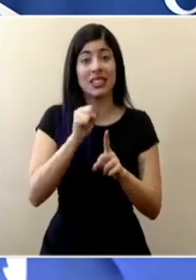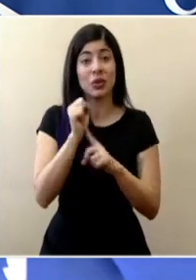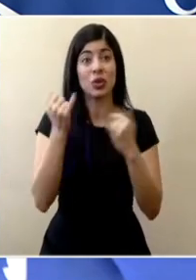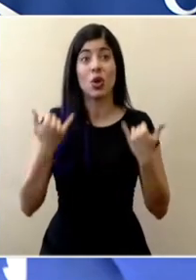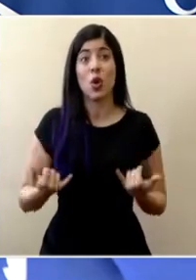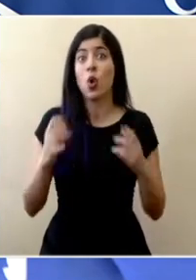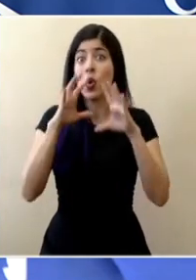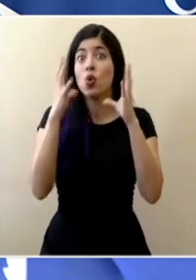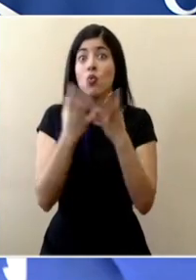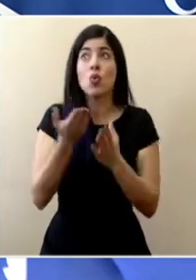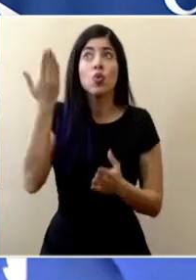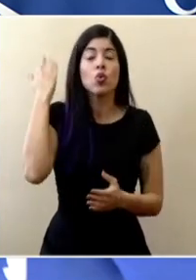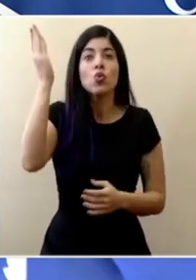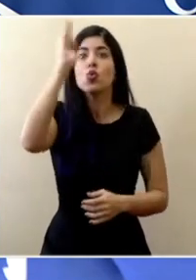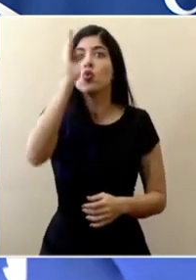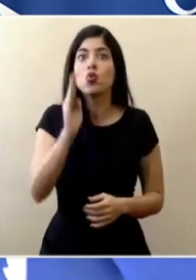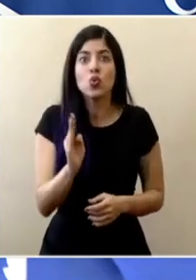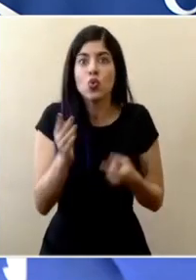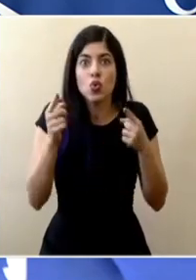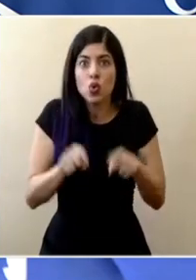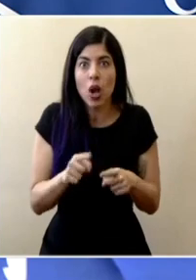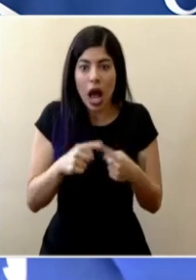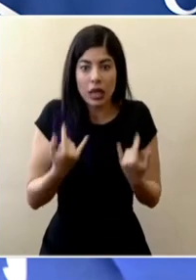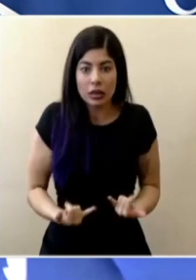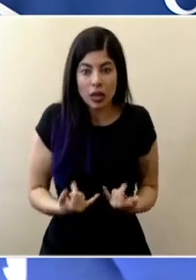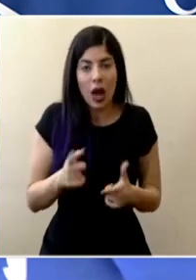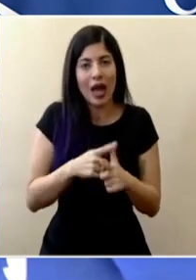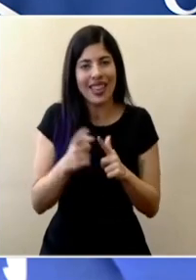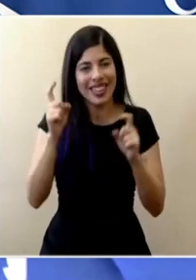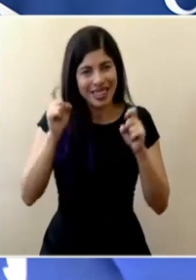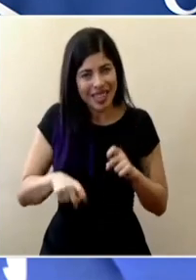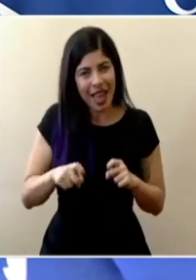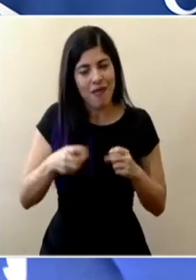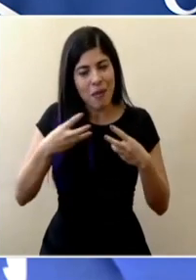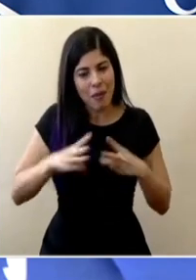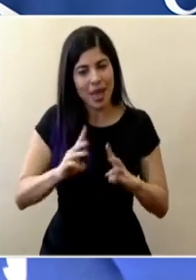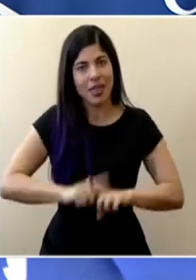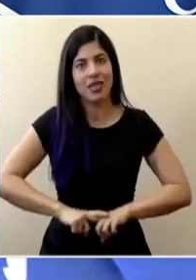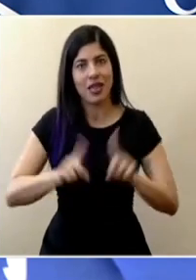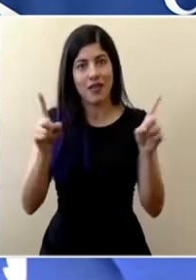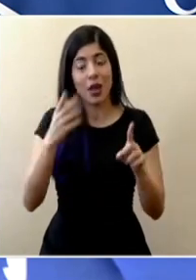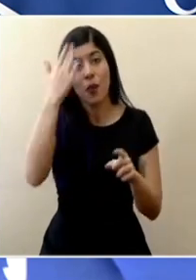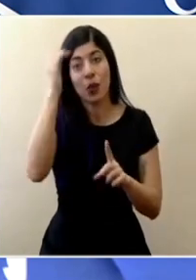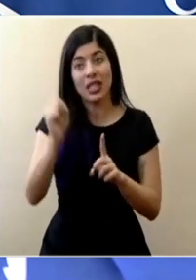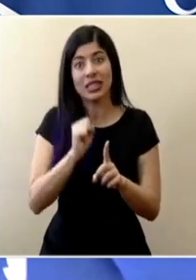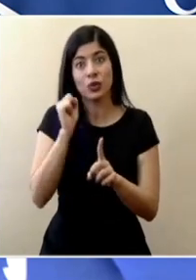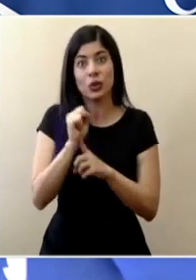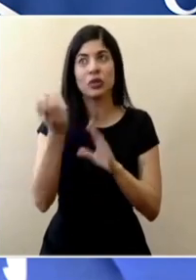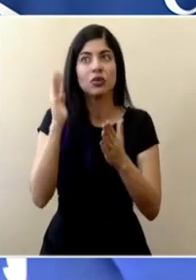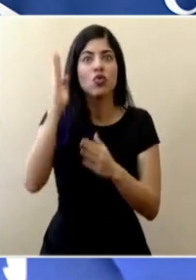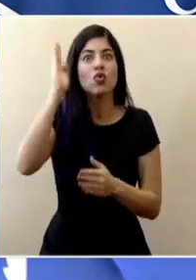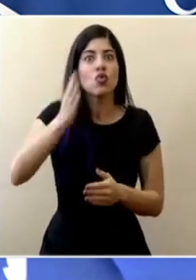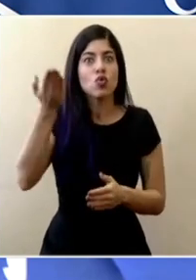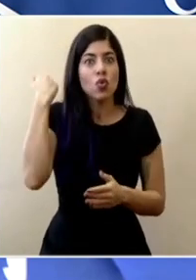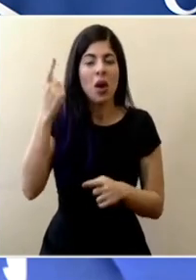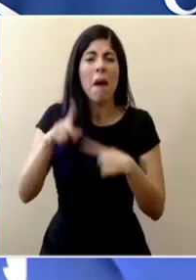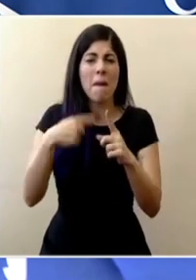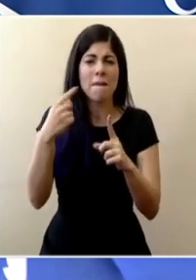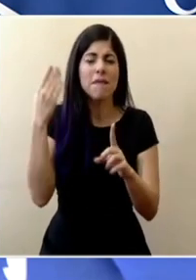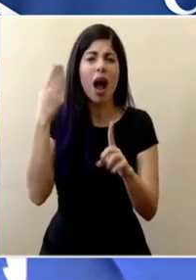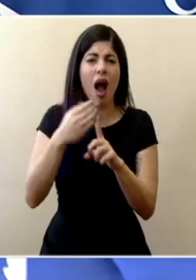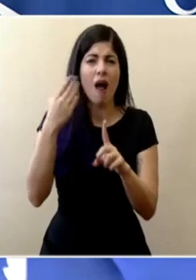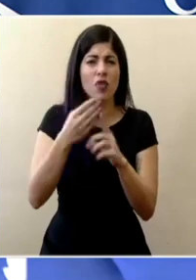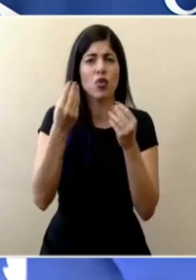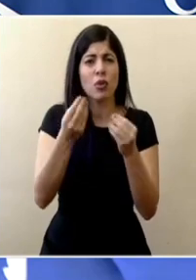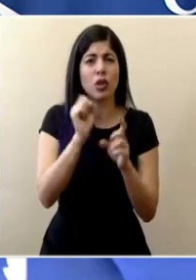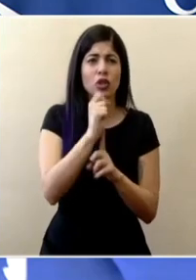mundo no se ha visto nunca y tenemos que tomar medidas diferentes ante una situación que nunca hemos vivido y que va a dejar muchas repercusiones